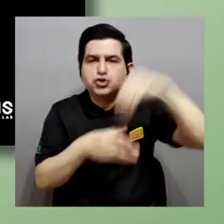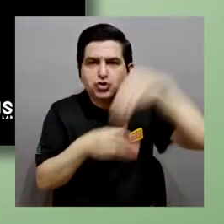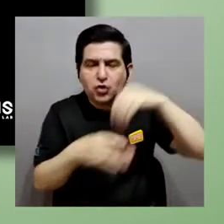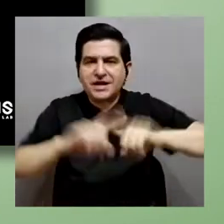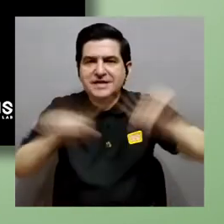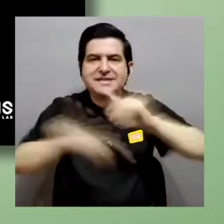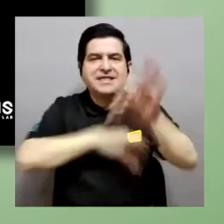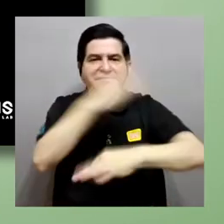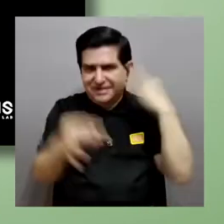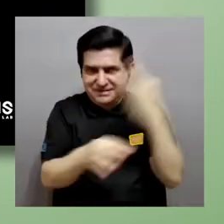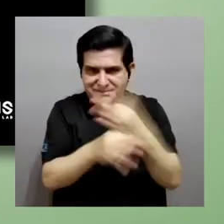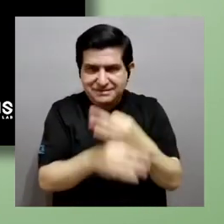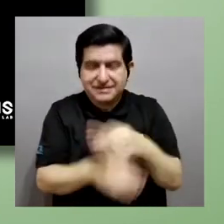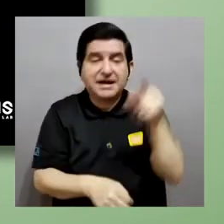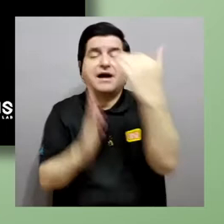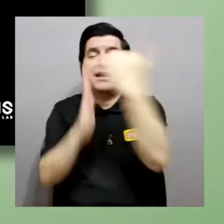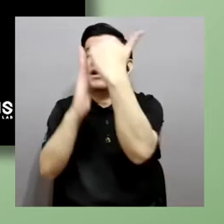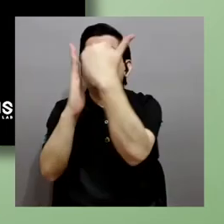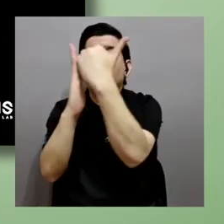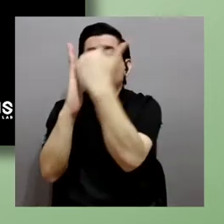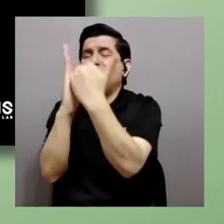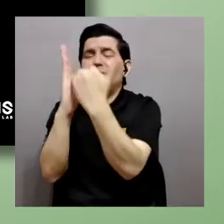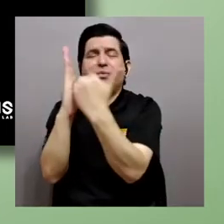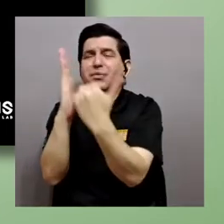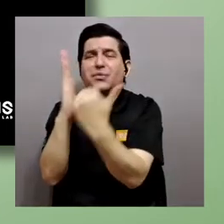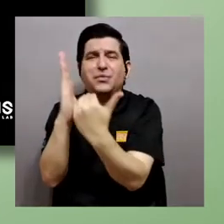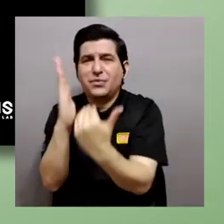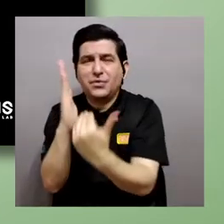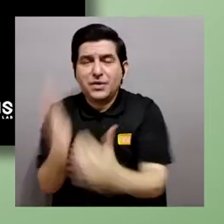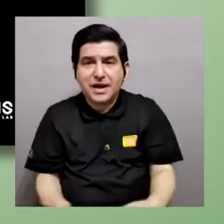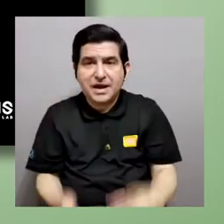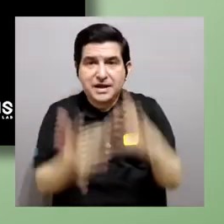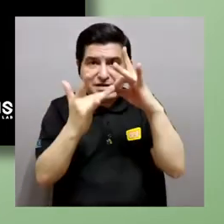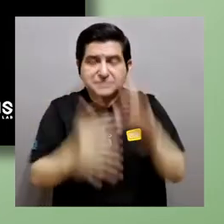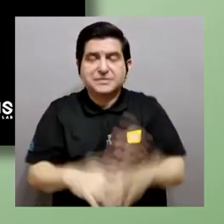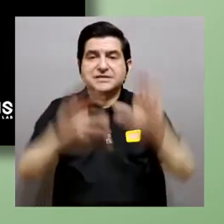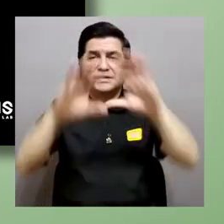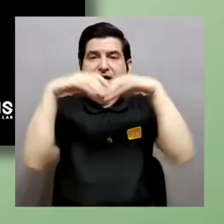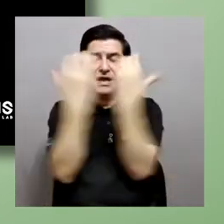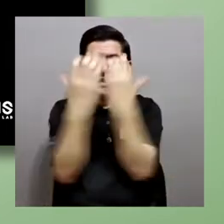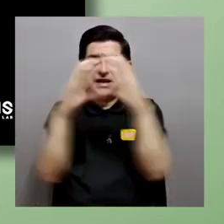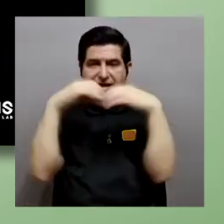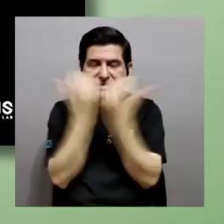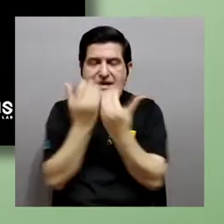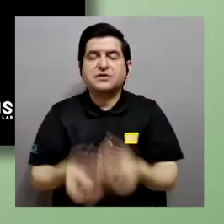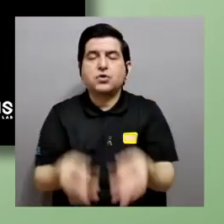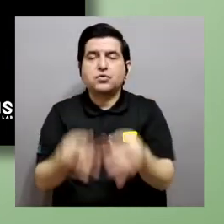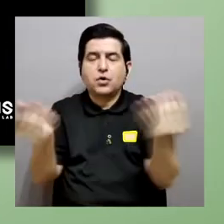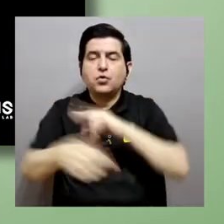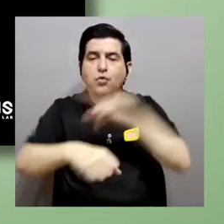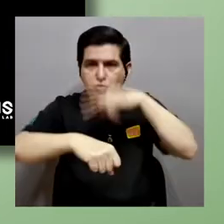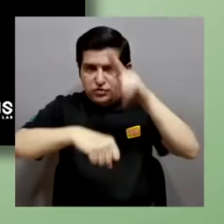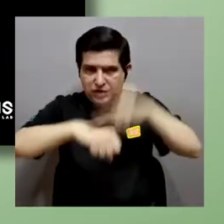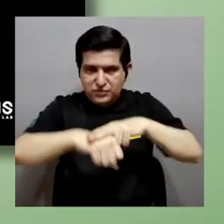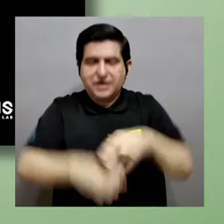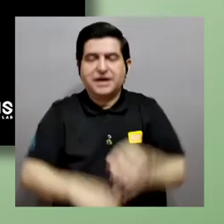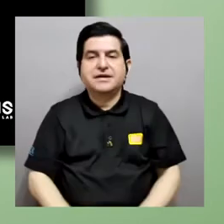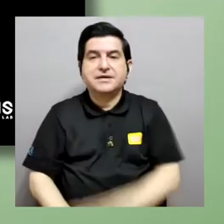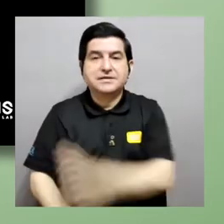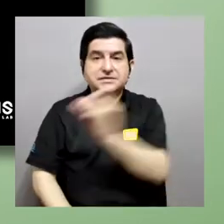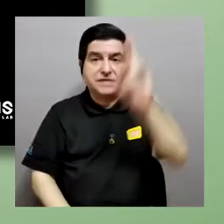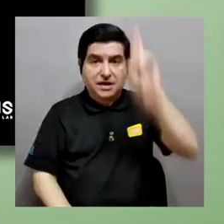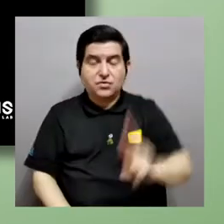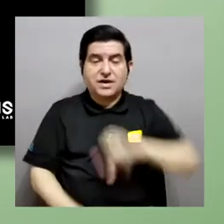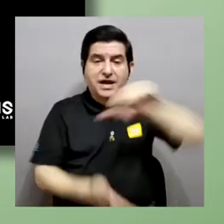Ahí ven listadas algunas de ellas, en particular el catálogo de productos naturales de Ambinter, incluso en Costa Rica, a partir del Centro de Investigación en